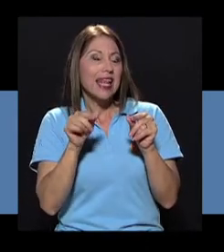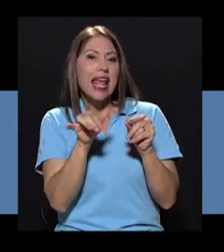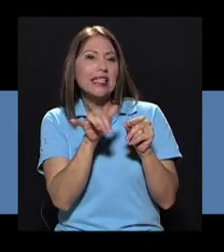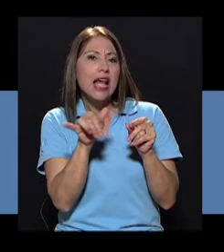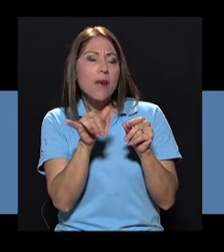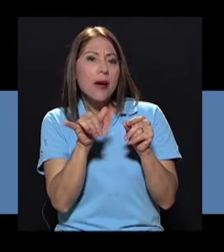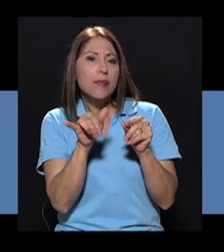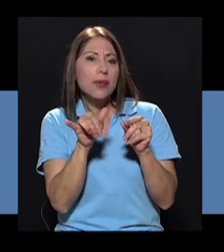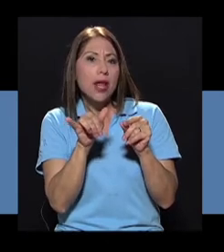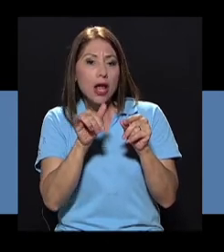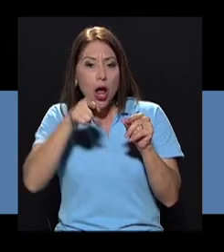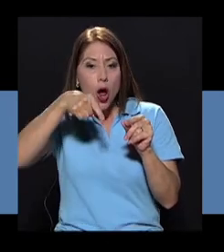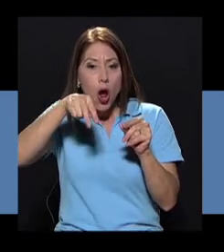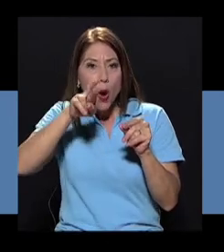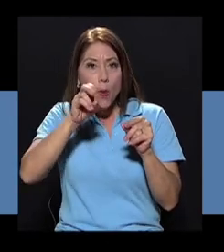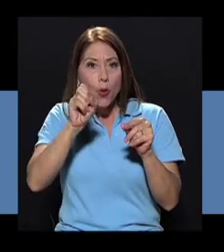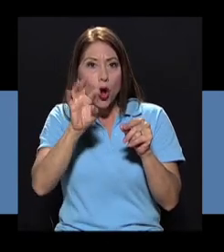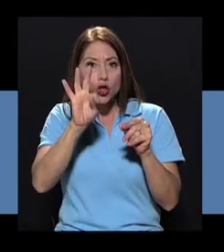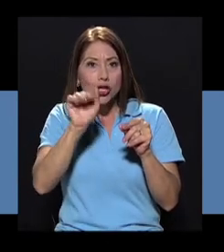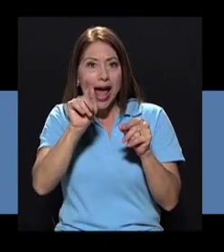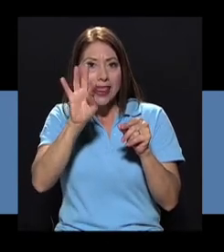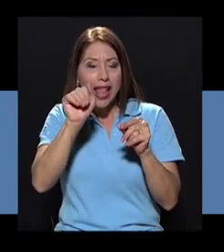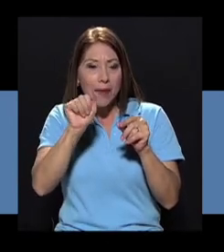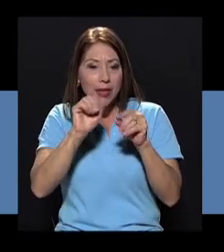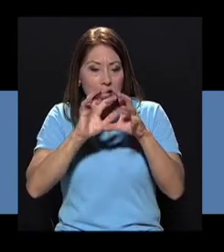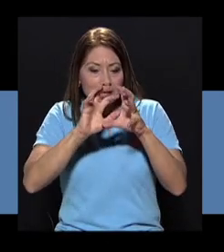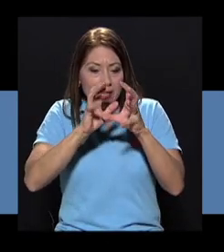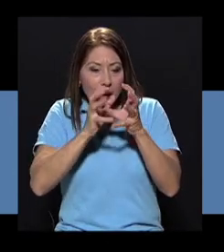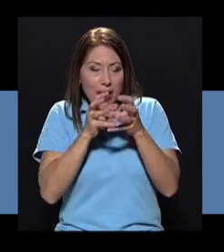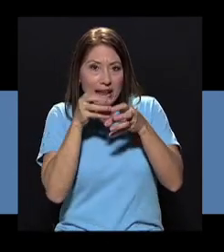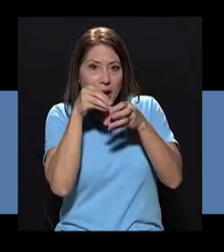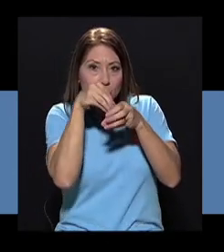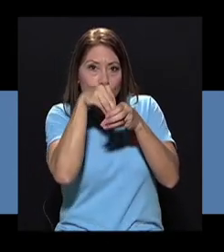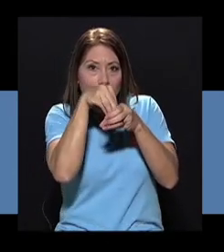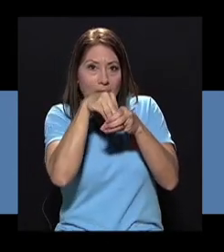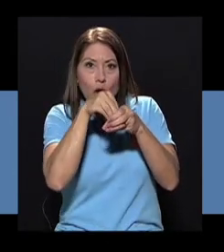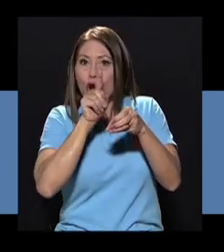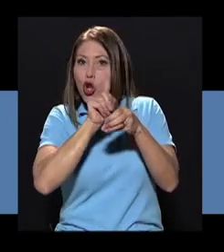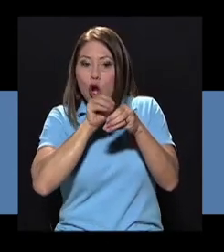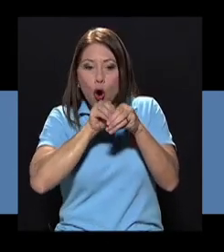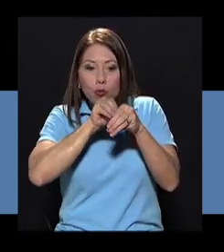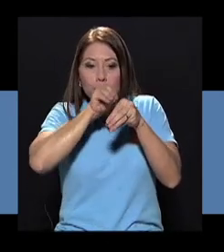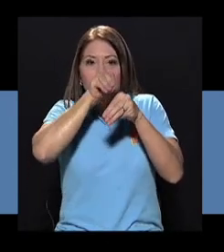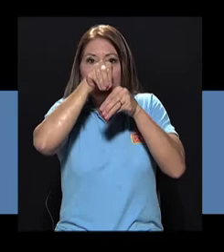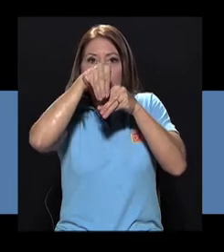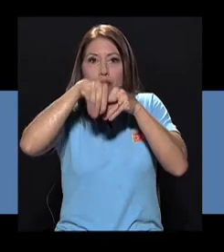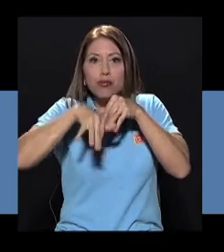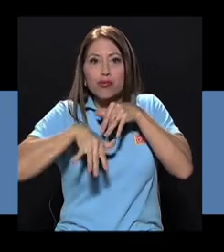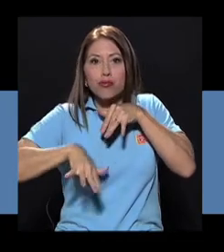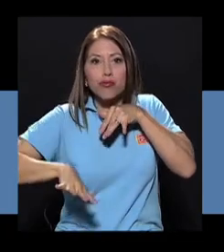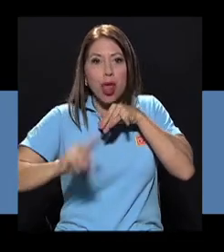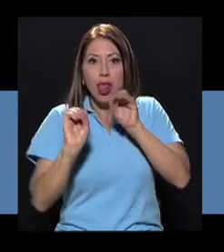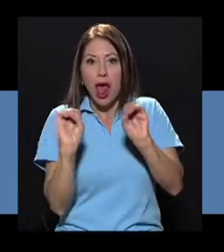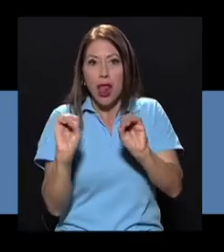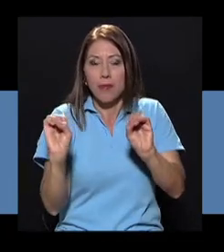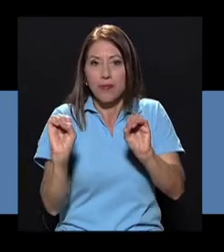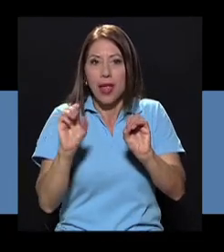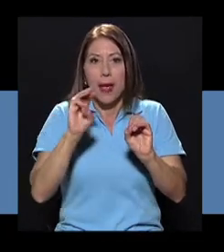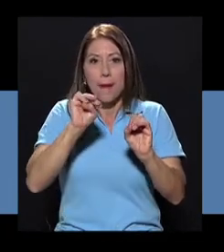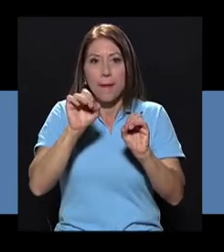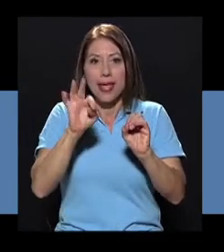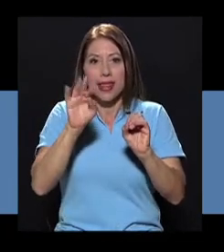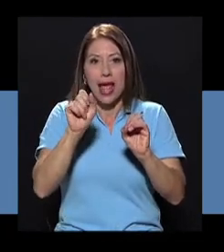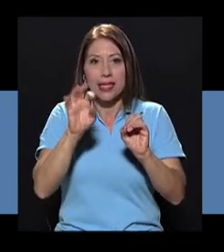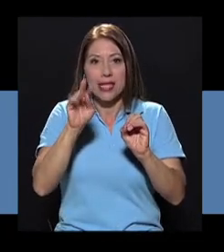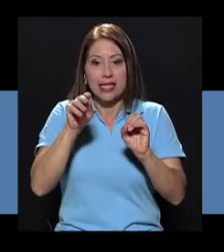encapsulado dentro de la próstata. O sea, no había hecho ninguna metástasis hasta ese momento. Entonces las probabilidades